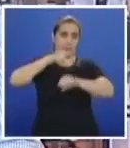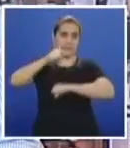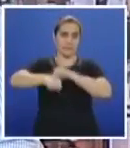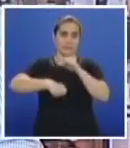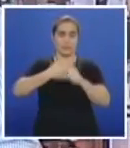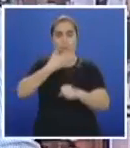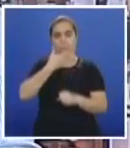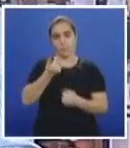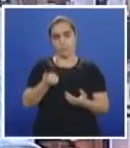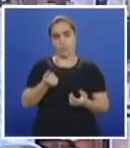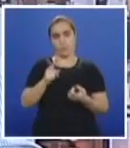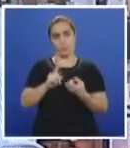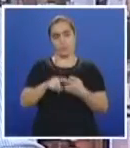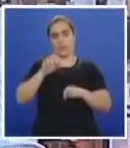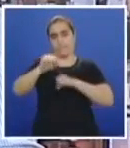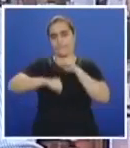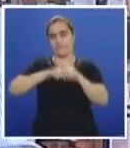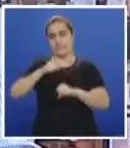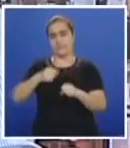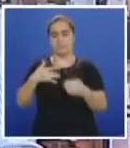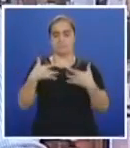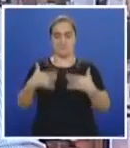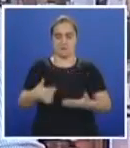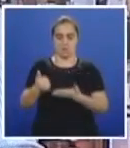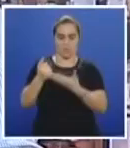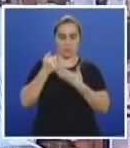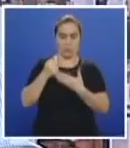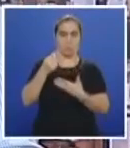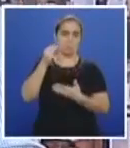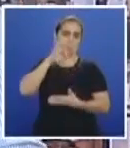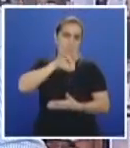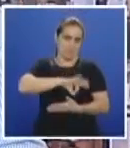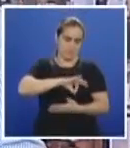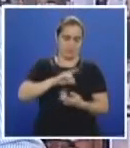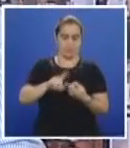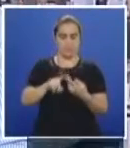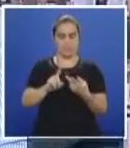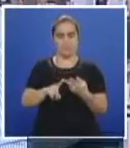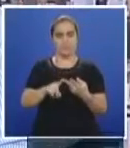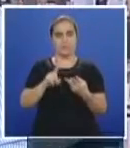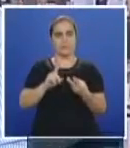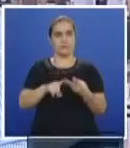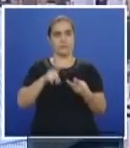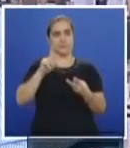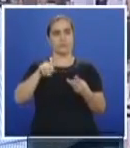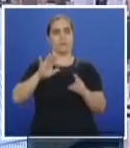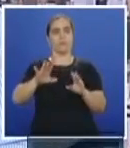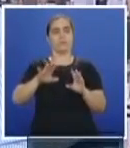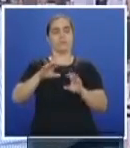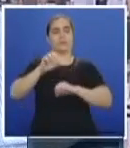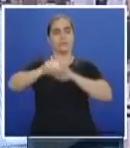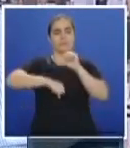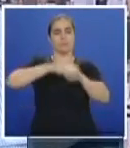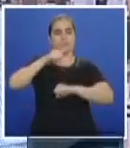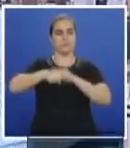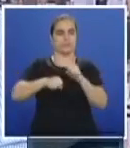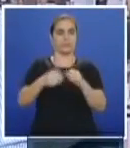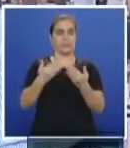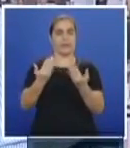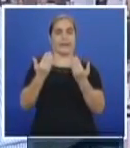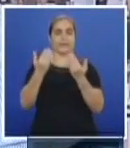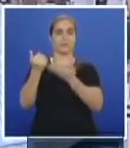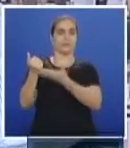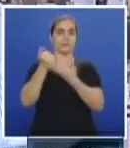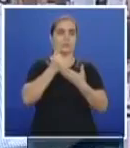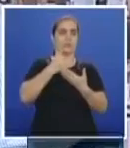alternativos de movilidad. La bicicleta les ofrece salud, les ofrece economía y es, digamos, de los medios de transporte que mejor nos van a